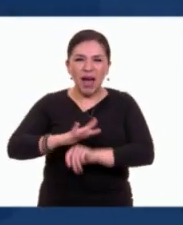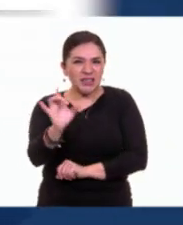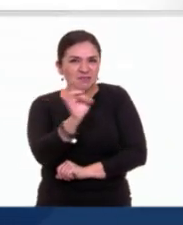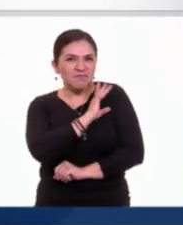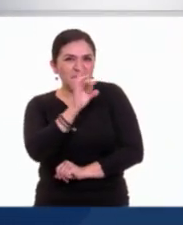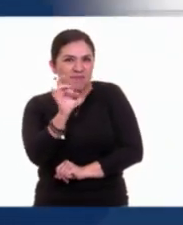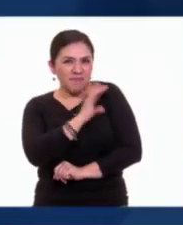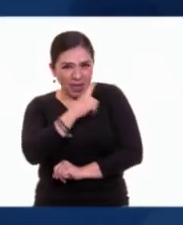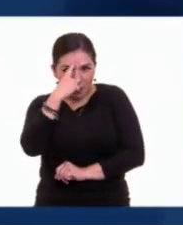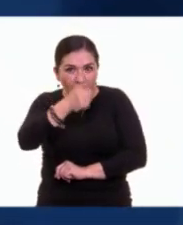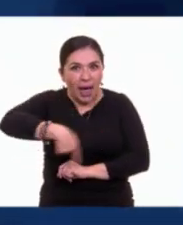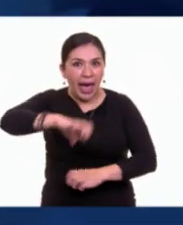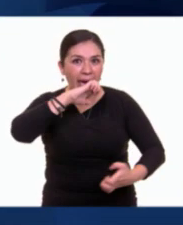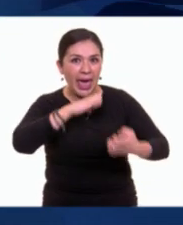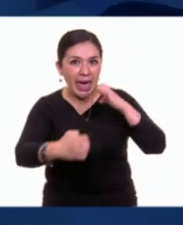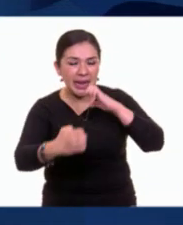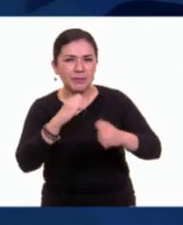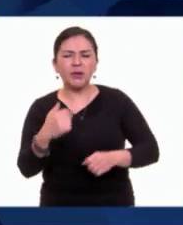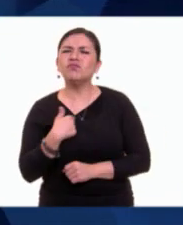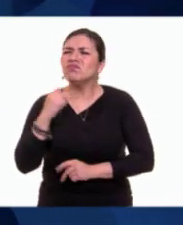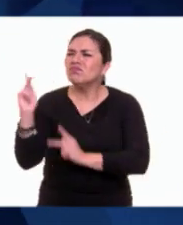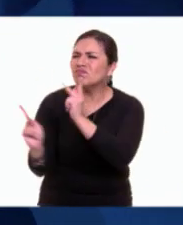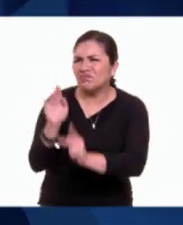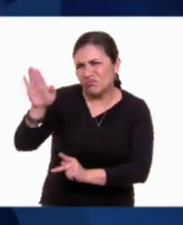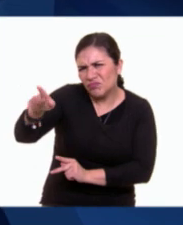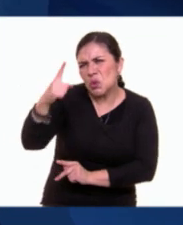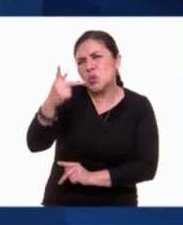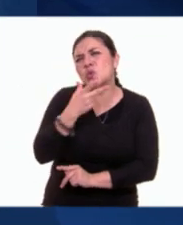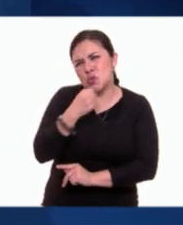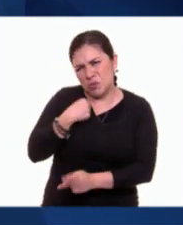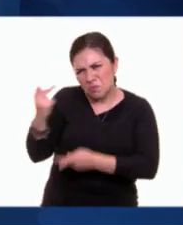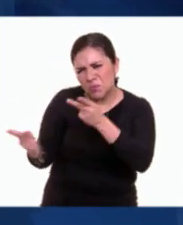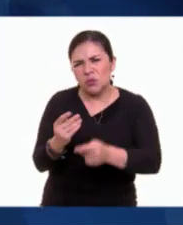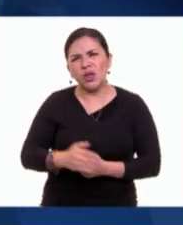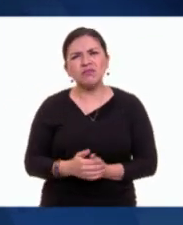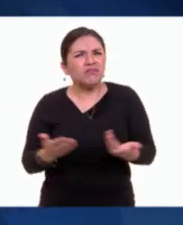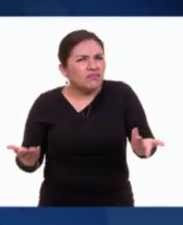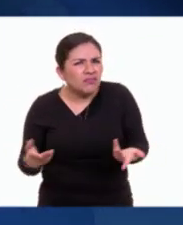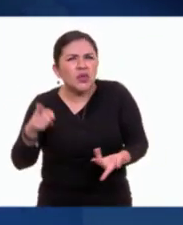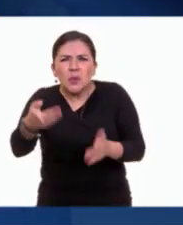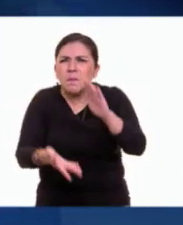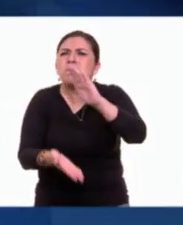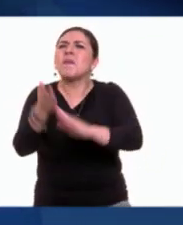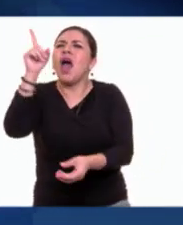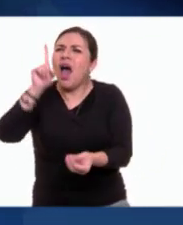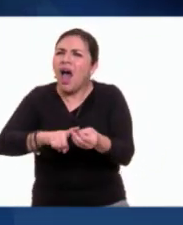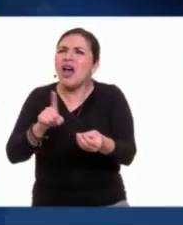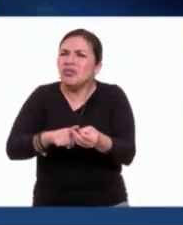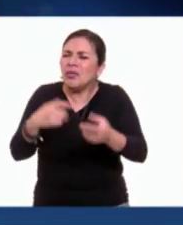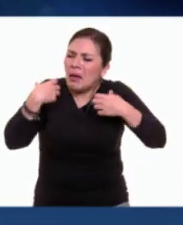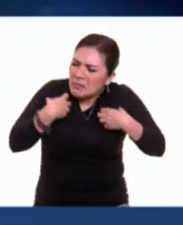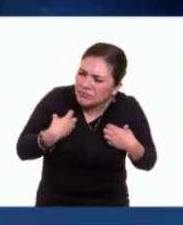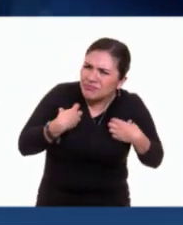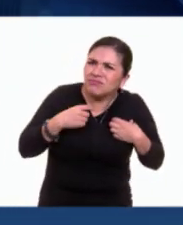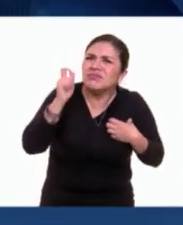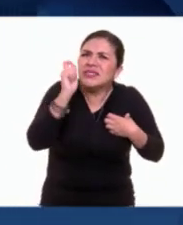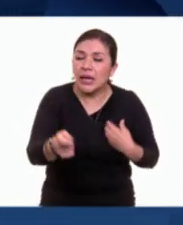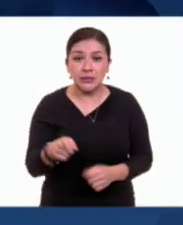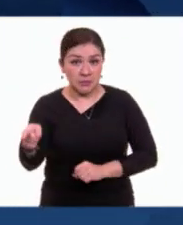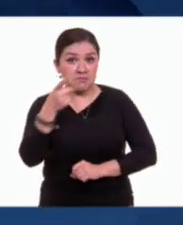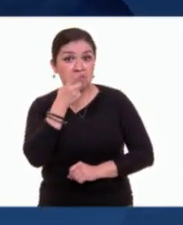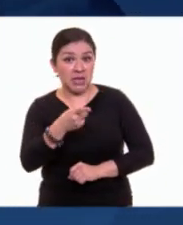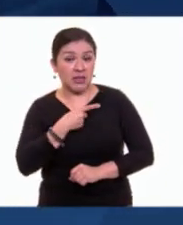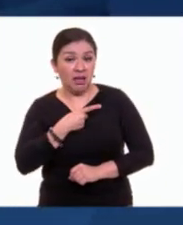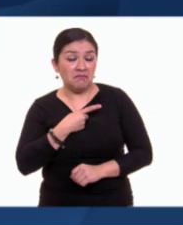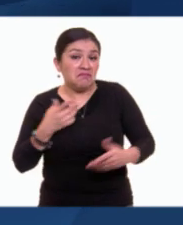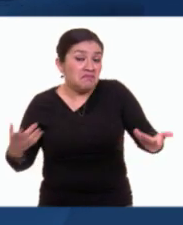enemigos. Interrogué a uno de aquellos hombres, preguntándole a dónde iban de aquel modo. Me contestó